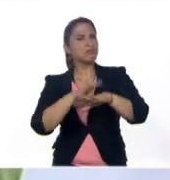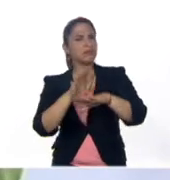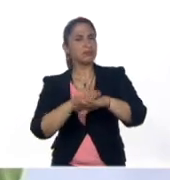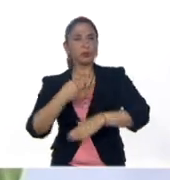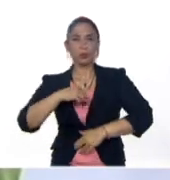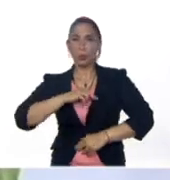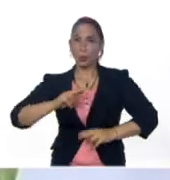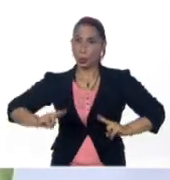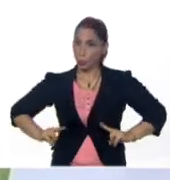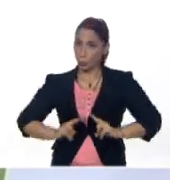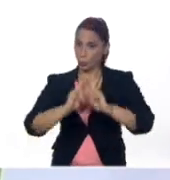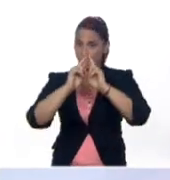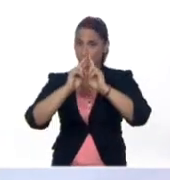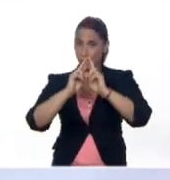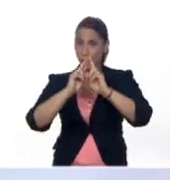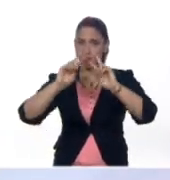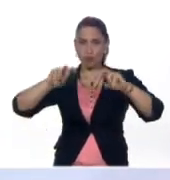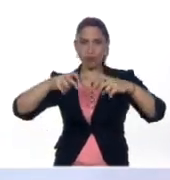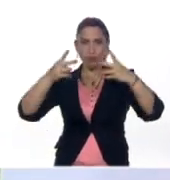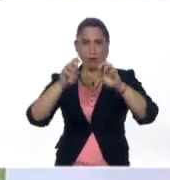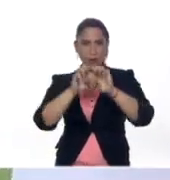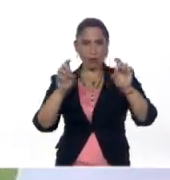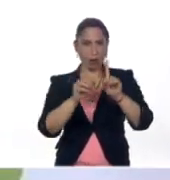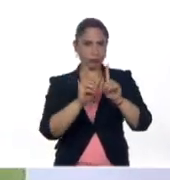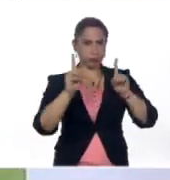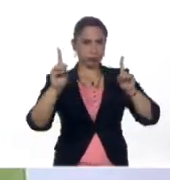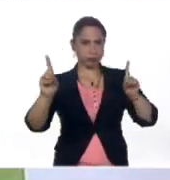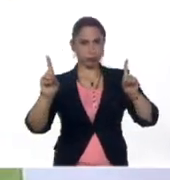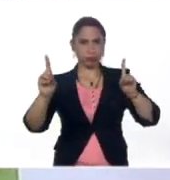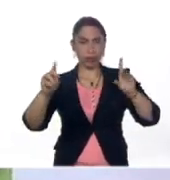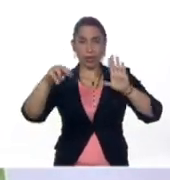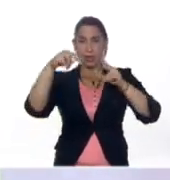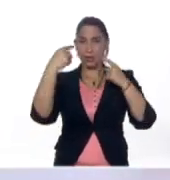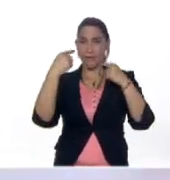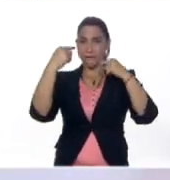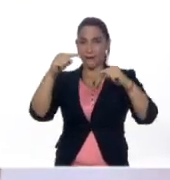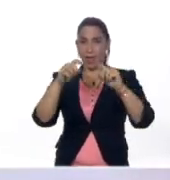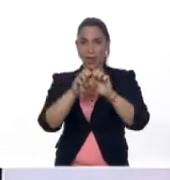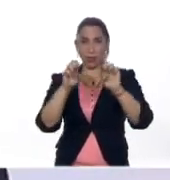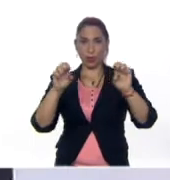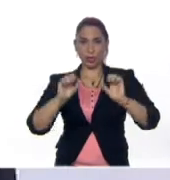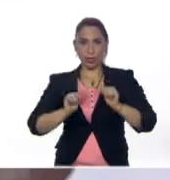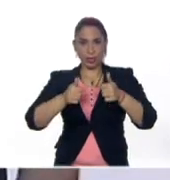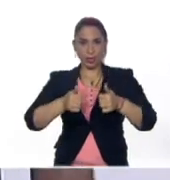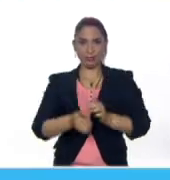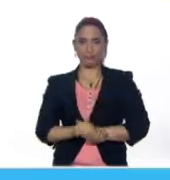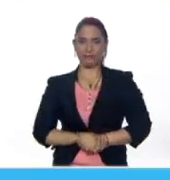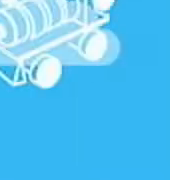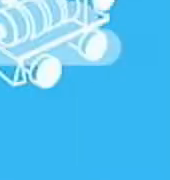si nos encontramos con esta nueva educación a distancia en el nivel de educación inicial?